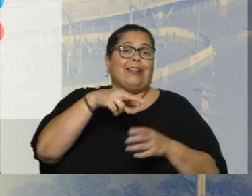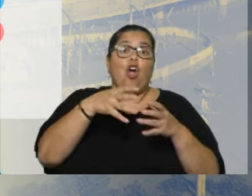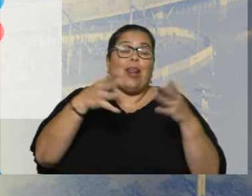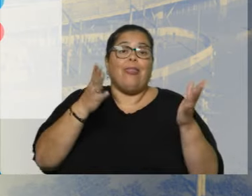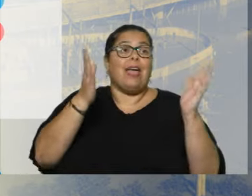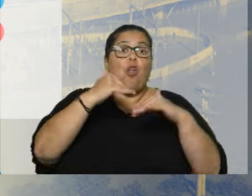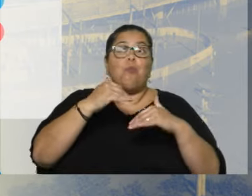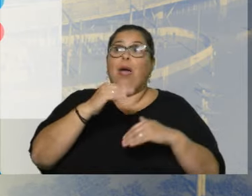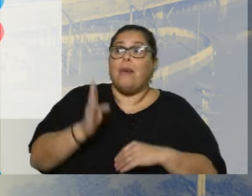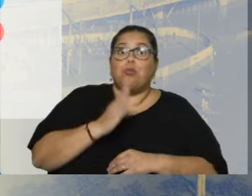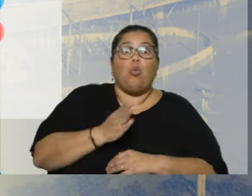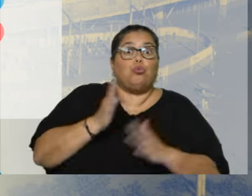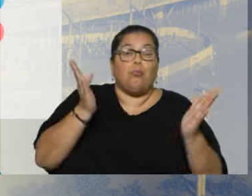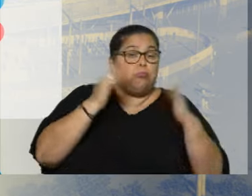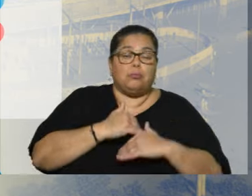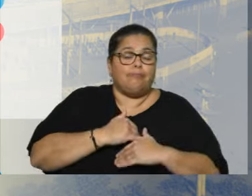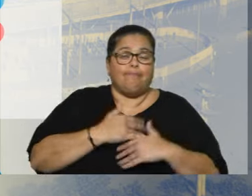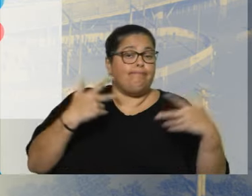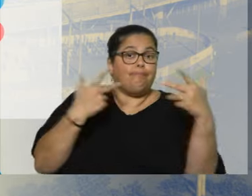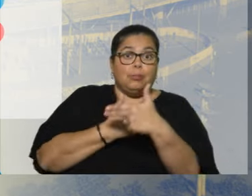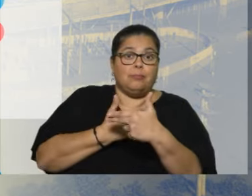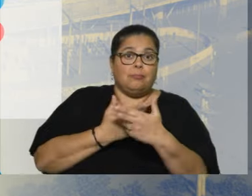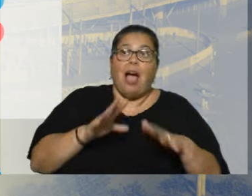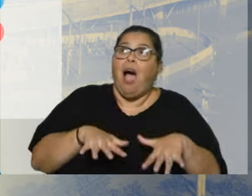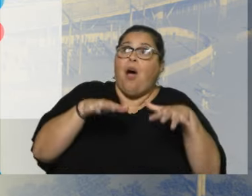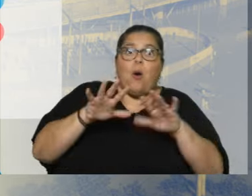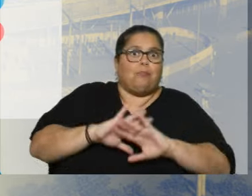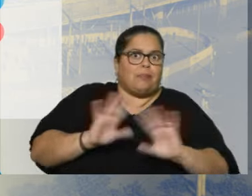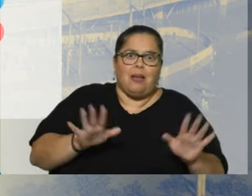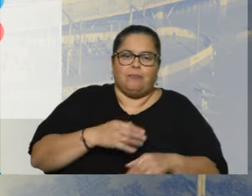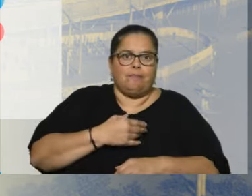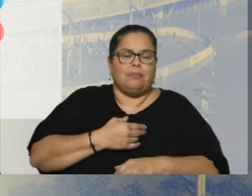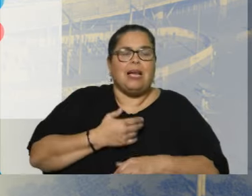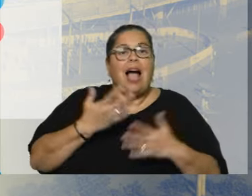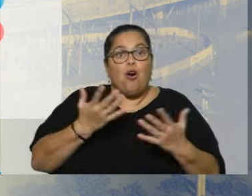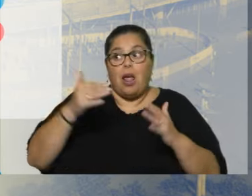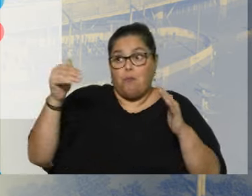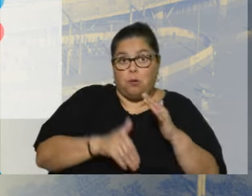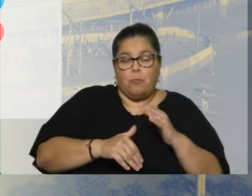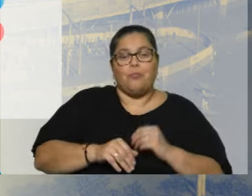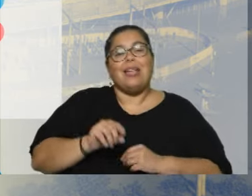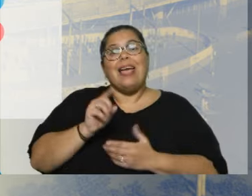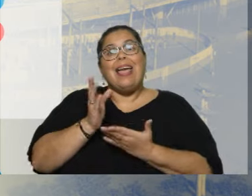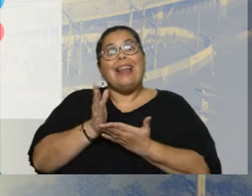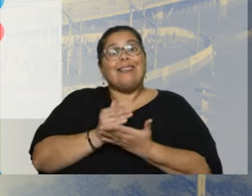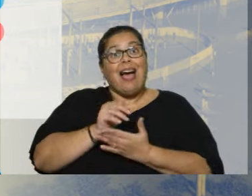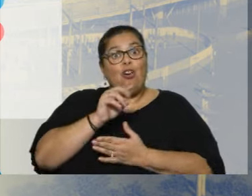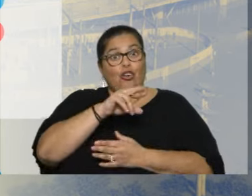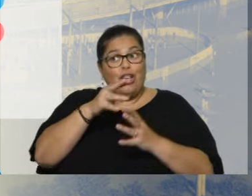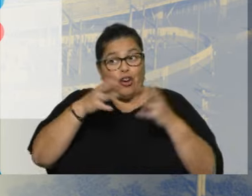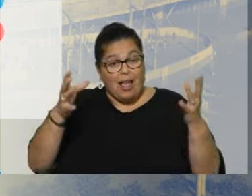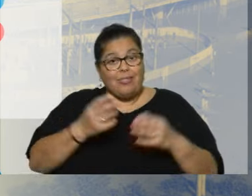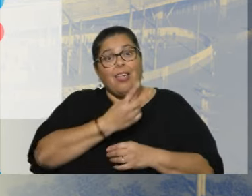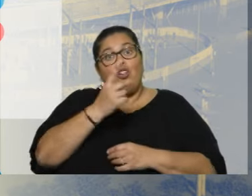en el sector agropecuario. El PIB estadual caería 2.9%. Esperaban crecer arriba de